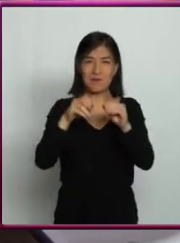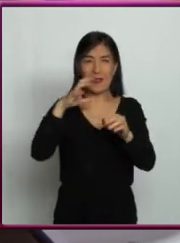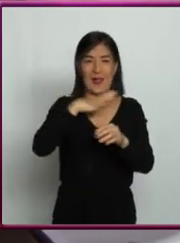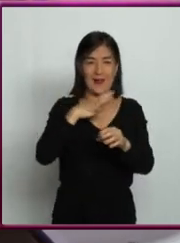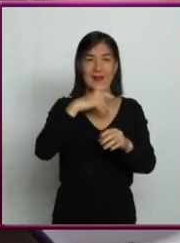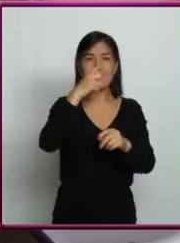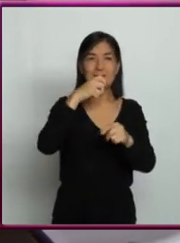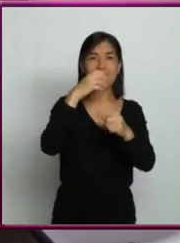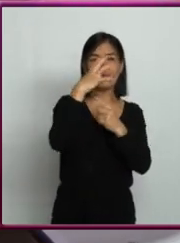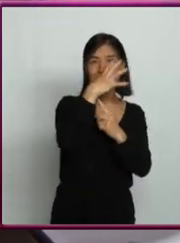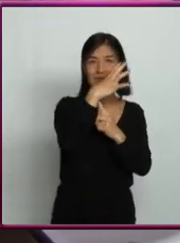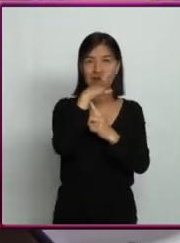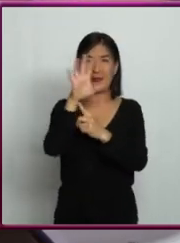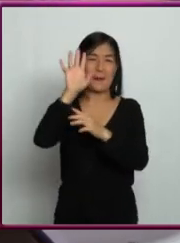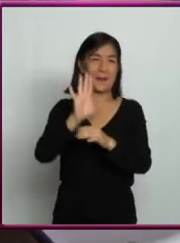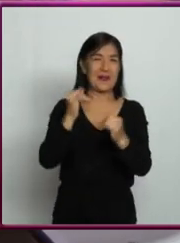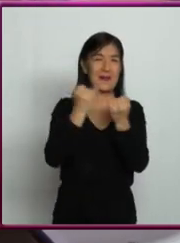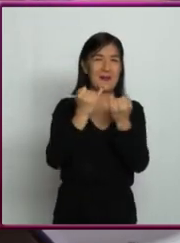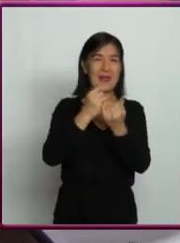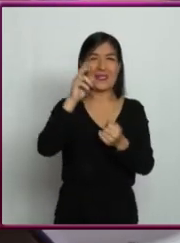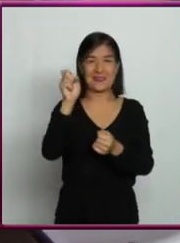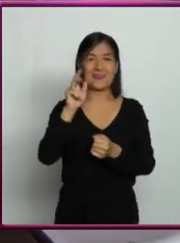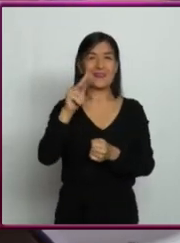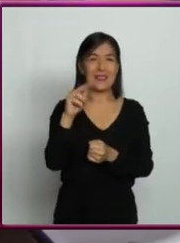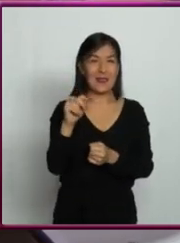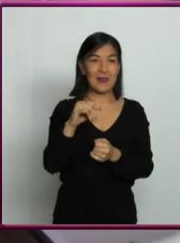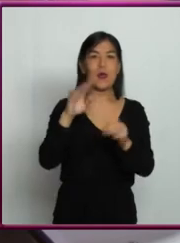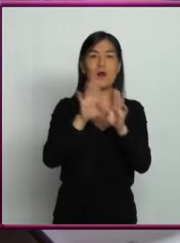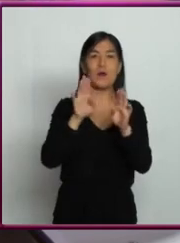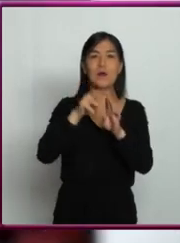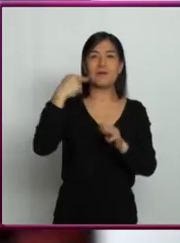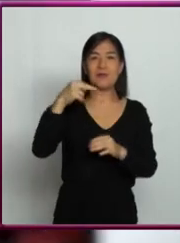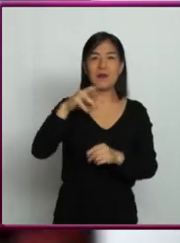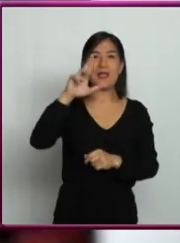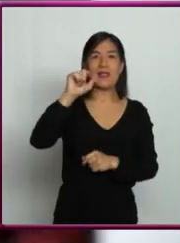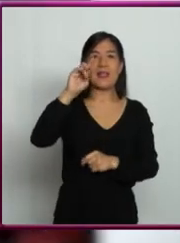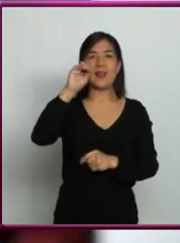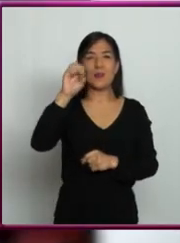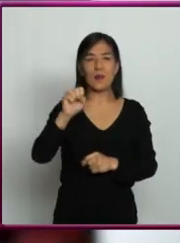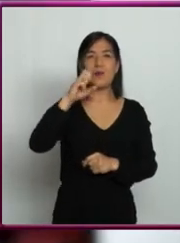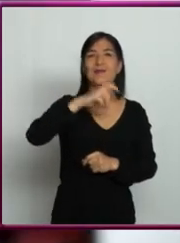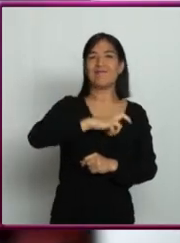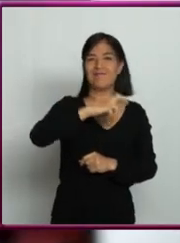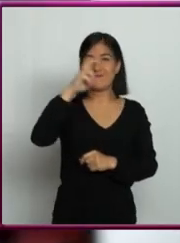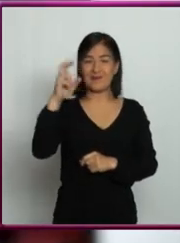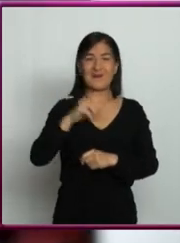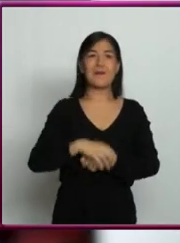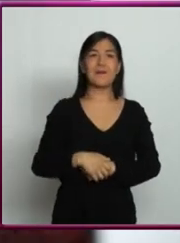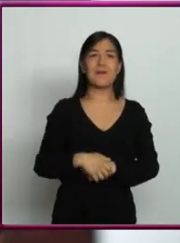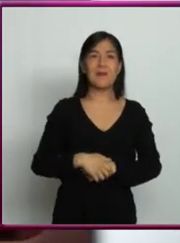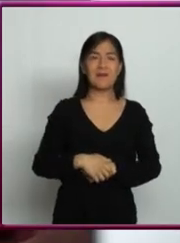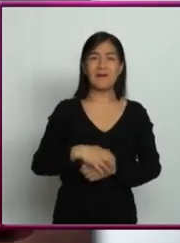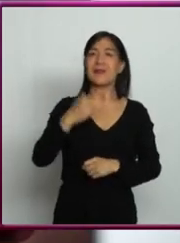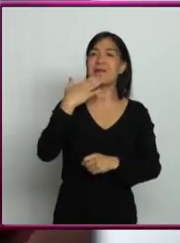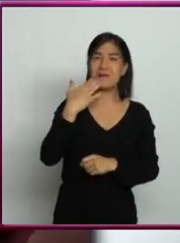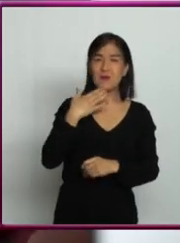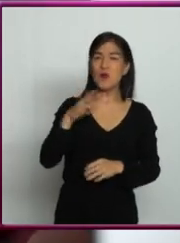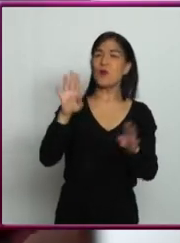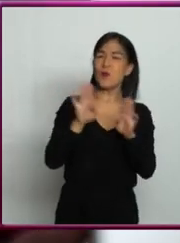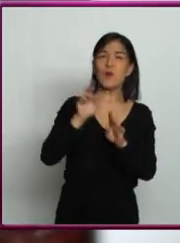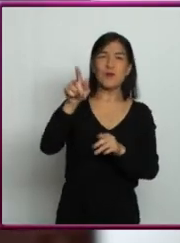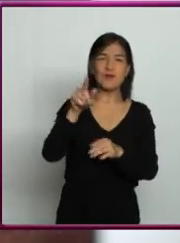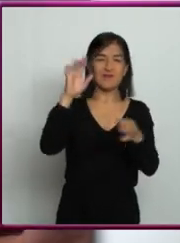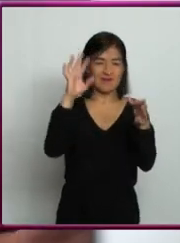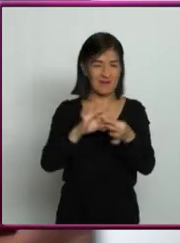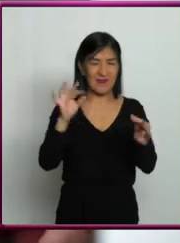televisión, que hacen una cosa que llamamos radioastronomía. Ah, perfecto. ¿Cómo nos podría